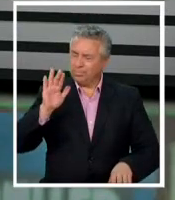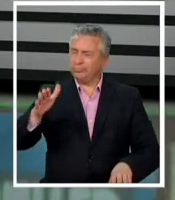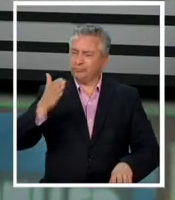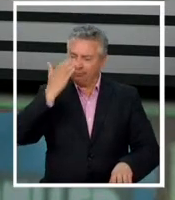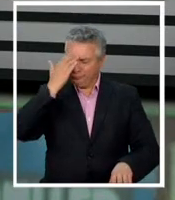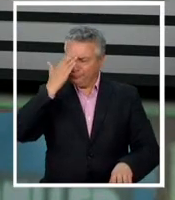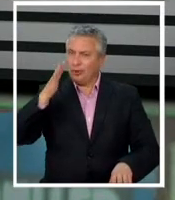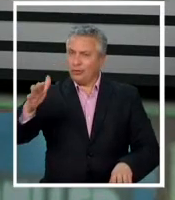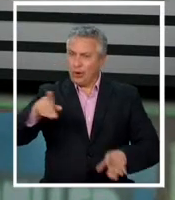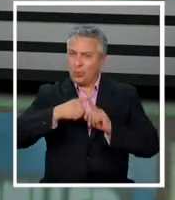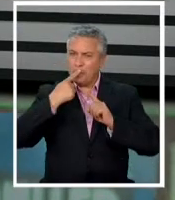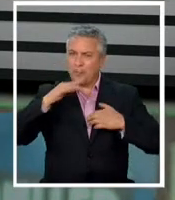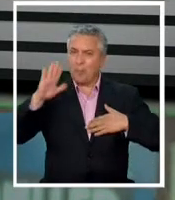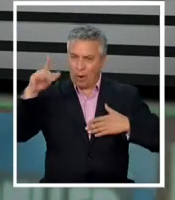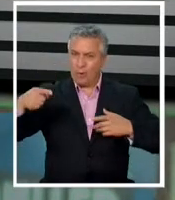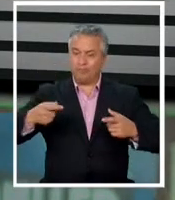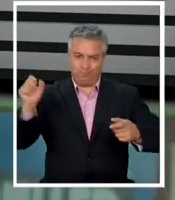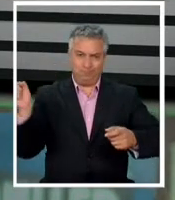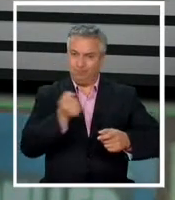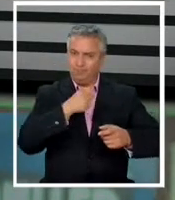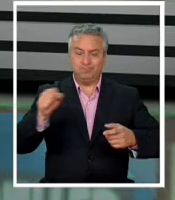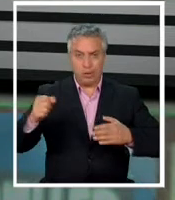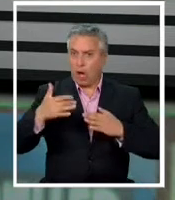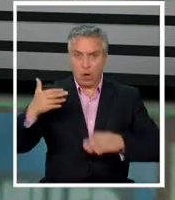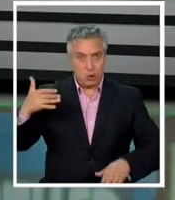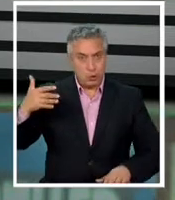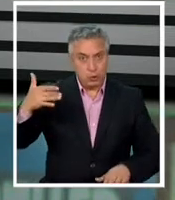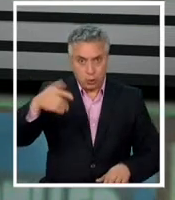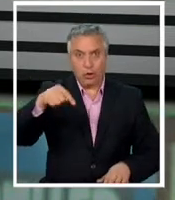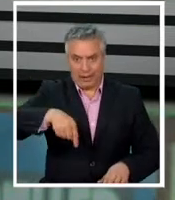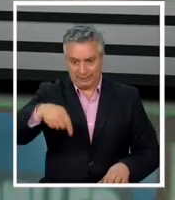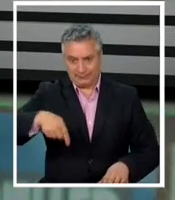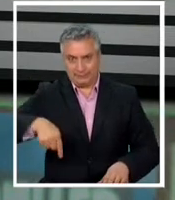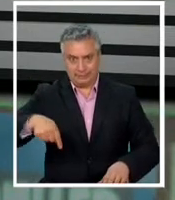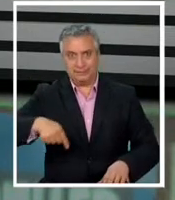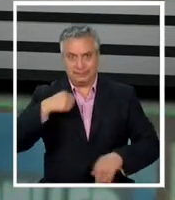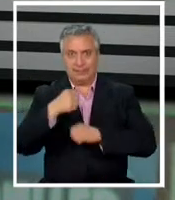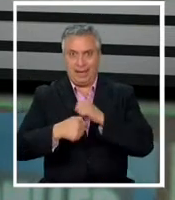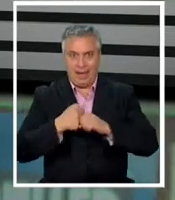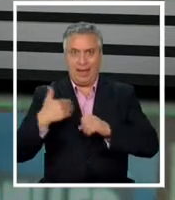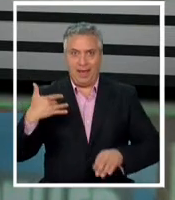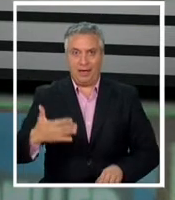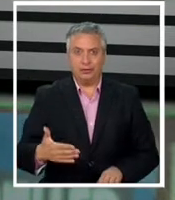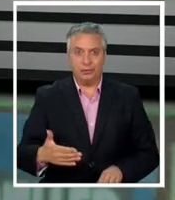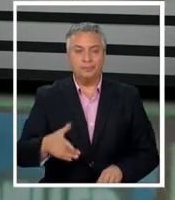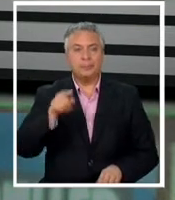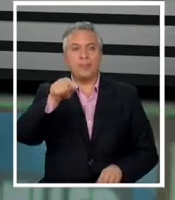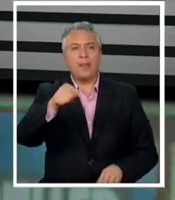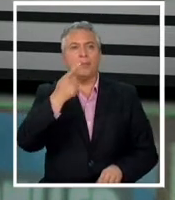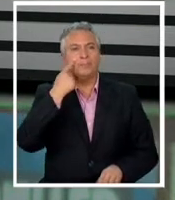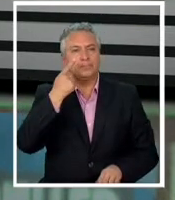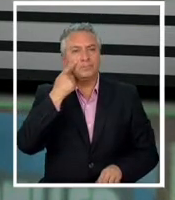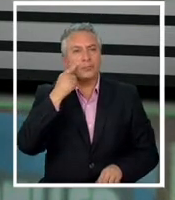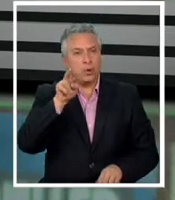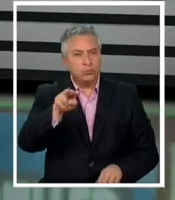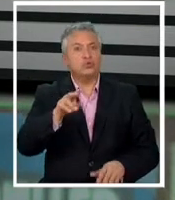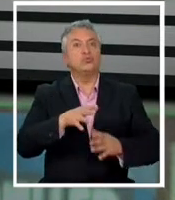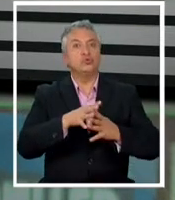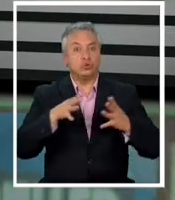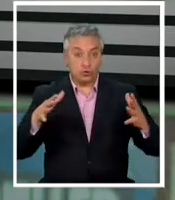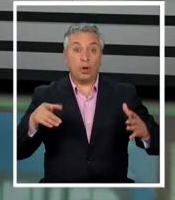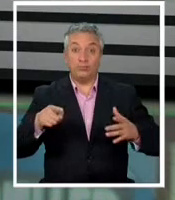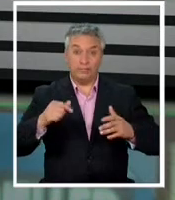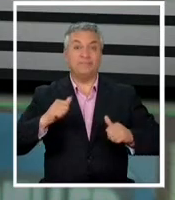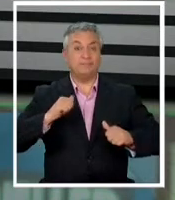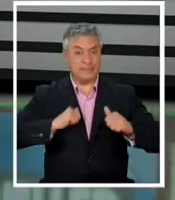circuito tenístico durante esta temporada y la siguiente nota ponga mucha atención con el drama que